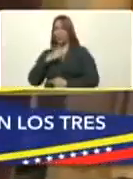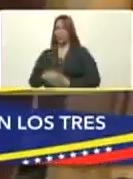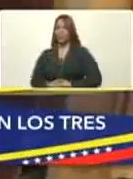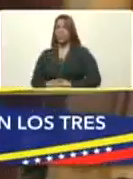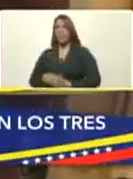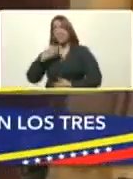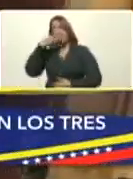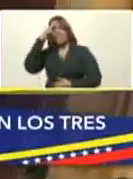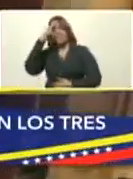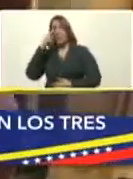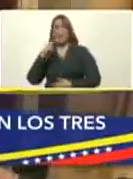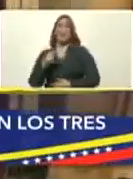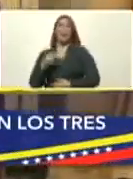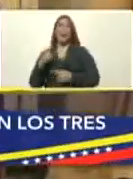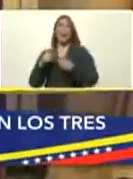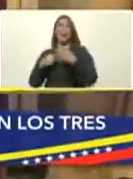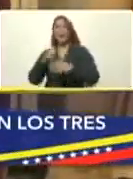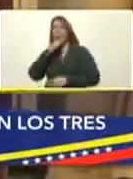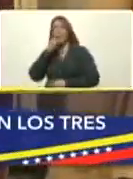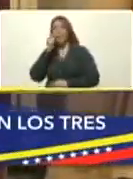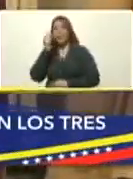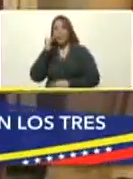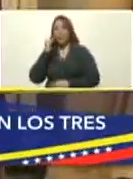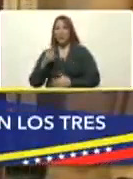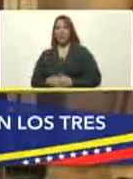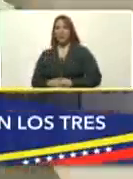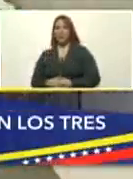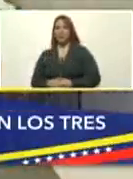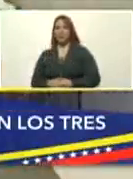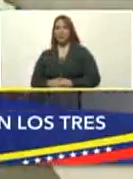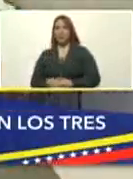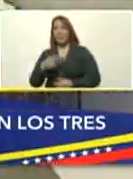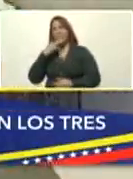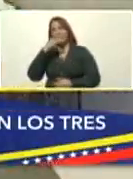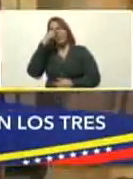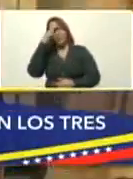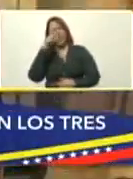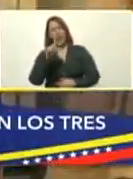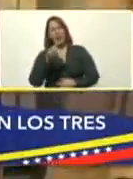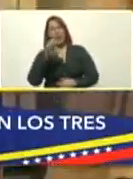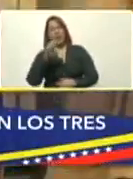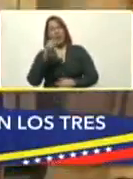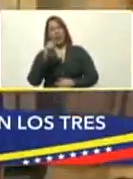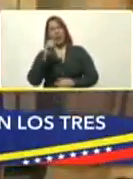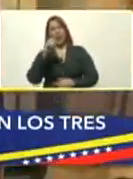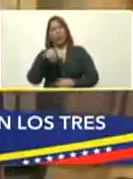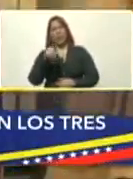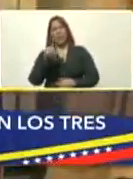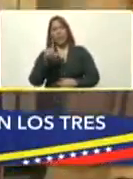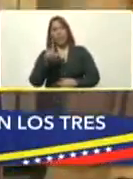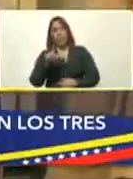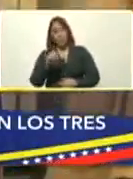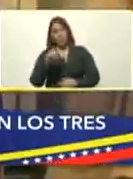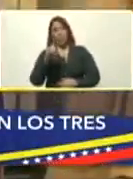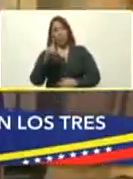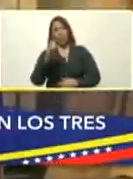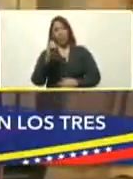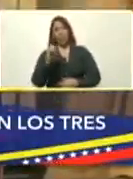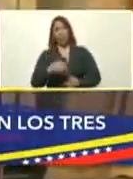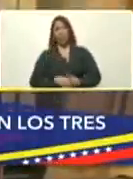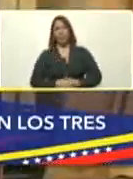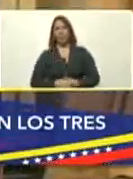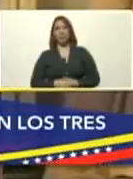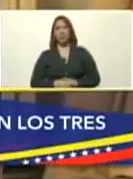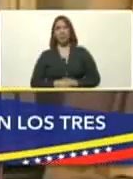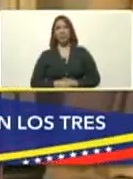bisabuelo. Hay algunos que nos malponen, pero son excepcionales. ¿Tu padre se llamaba Leopoldo? Es un Leopoldo. ¿Ah? Mi padre se llamaba Jesús Leopoldo